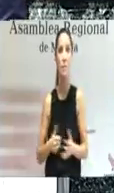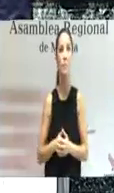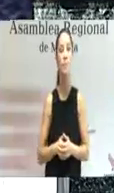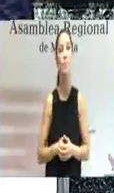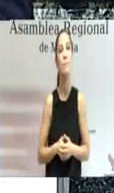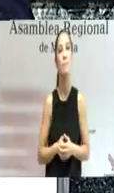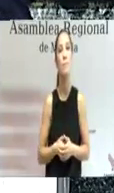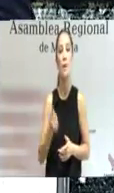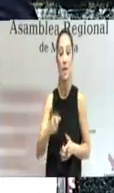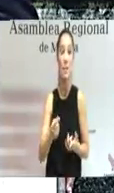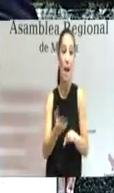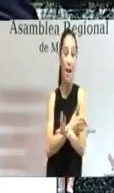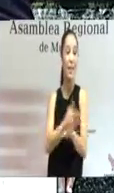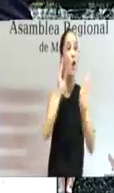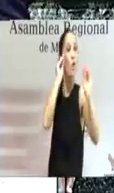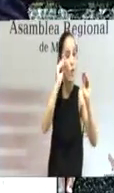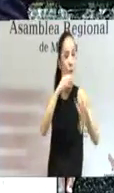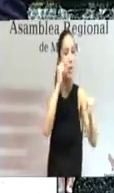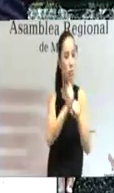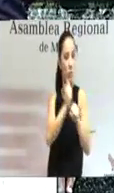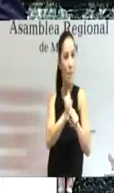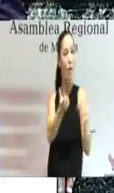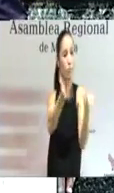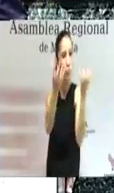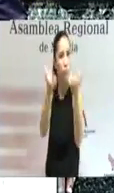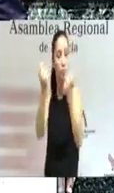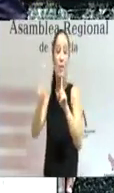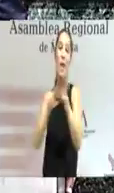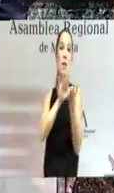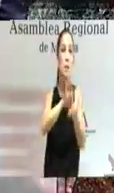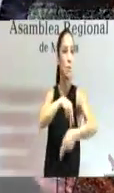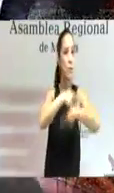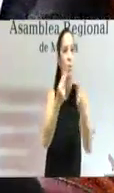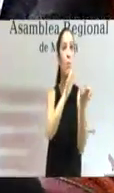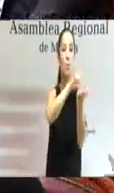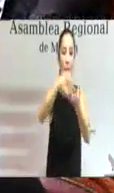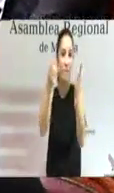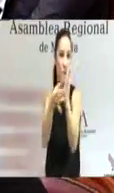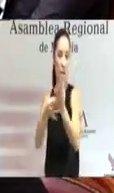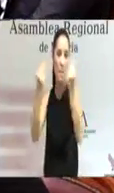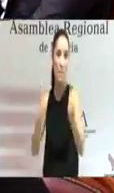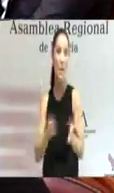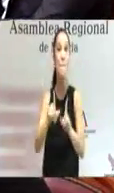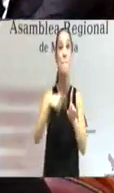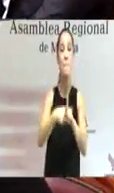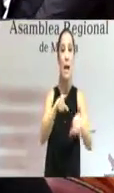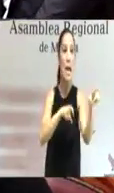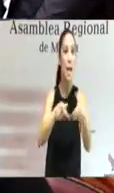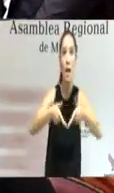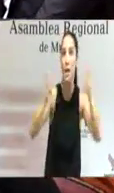realizarse teniendo formación trabajo y servicios públicos adecuados la libertad de elegir participar